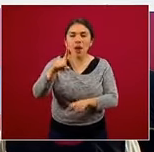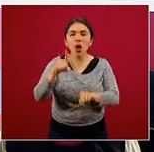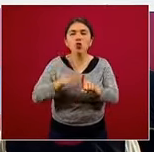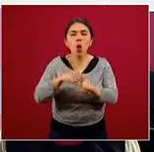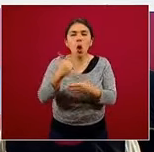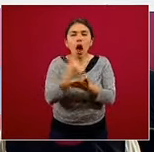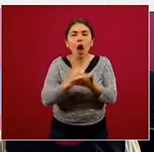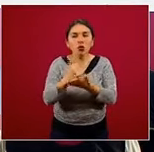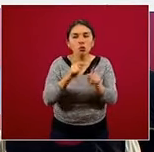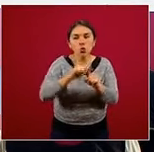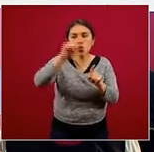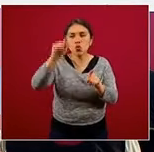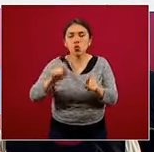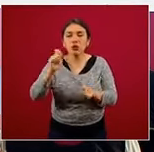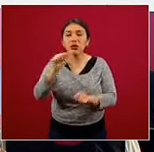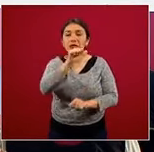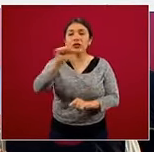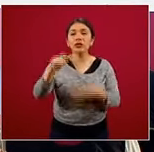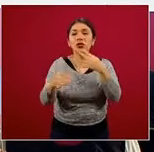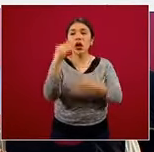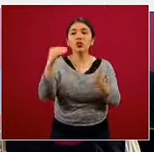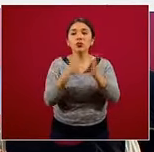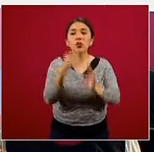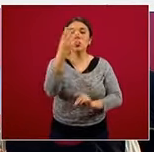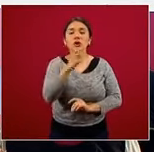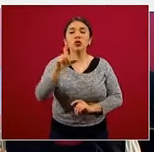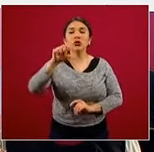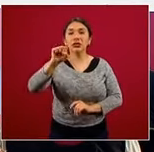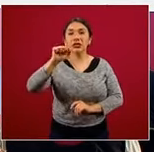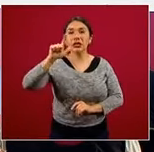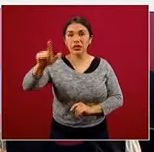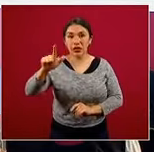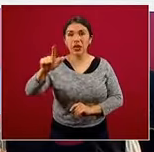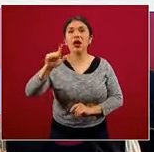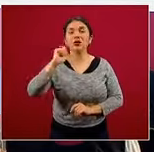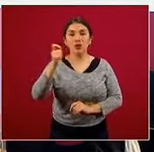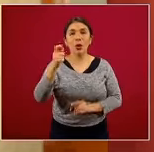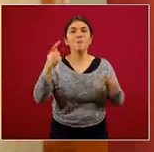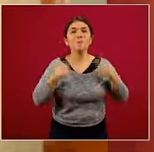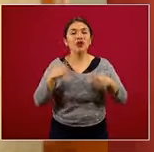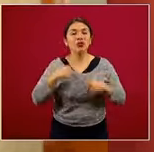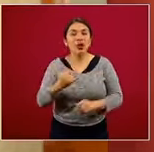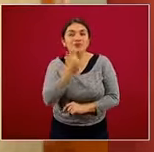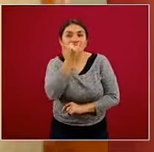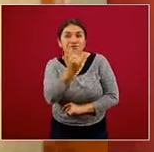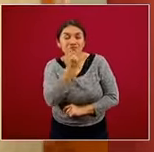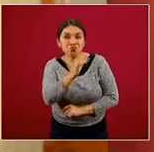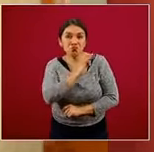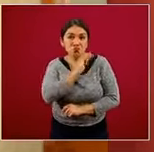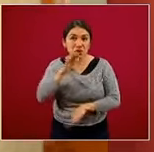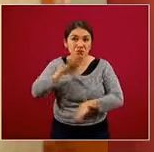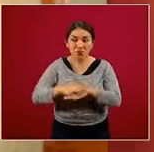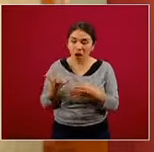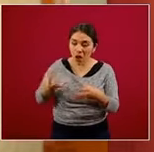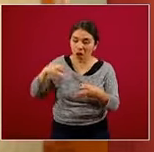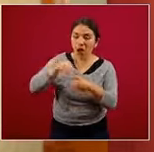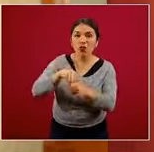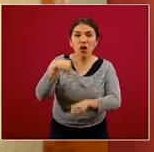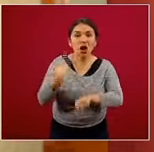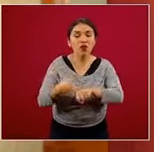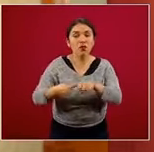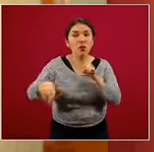azul, seiscientos catorce mil cuatrocientos sesenta y siete, son los casos que se estiman, son